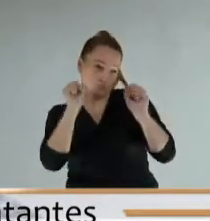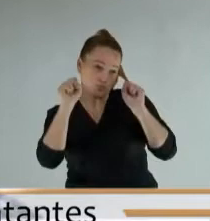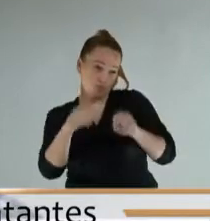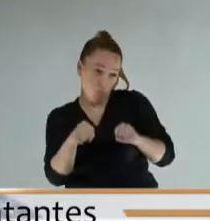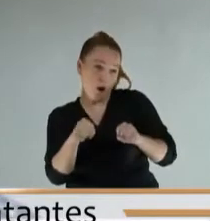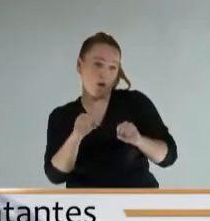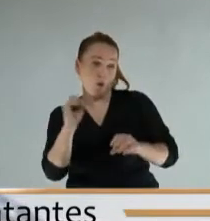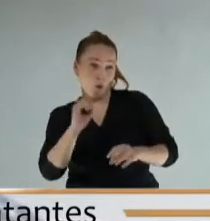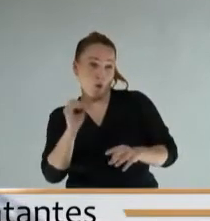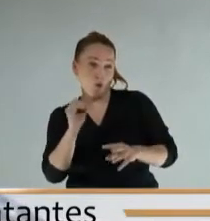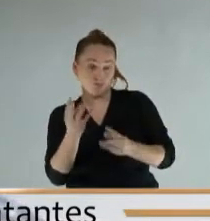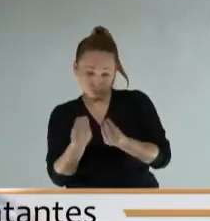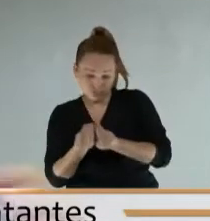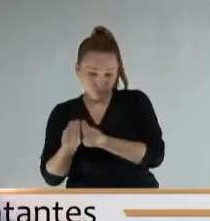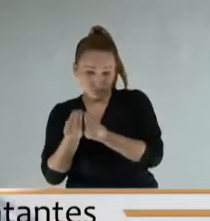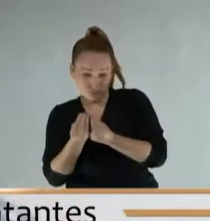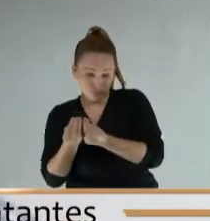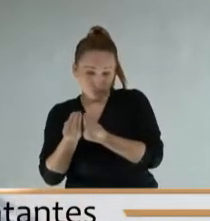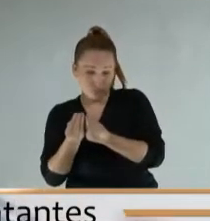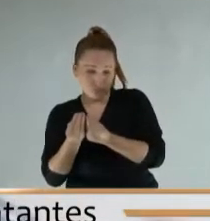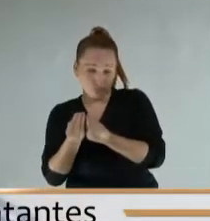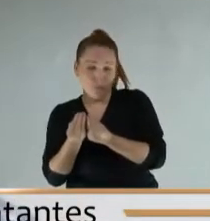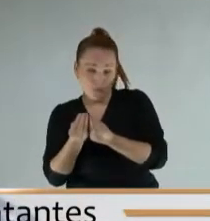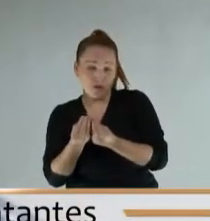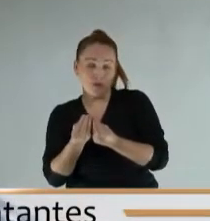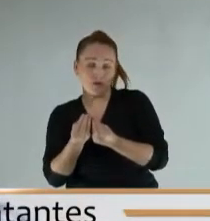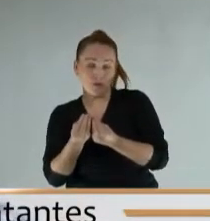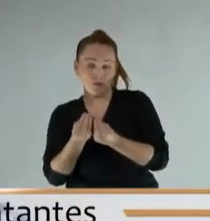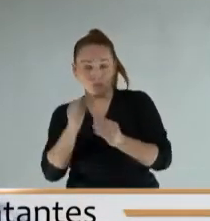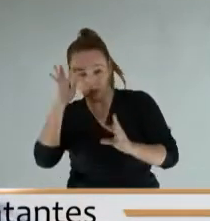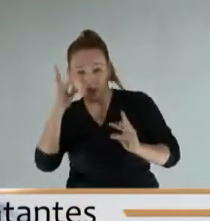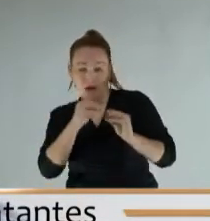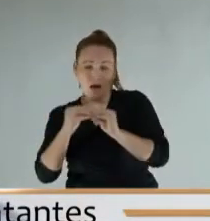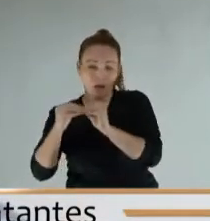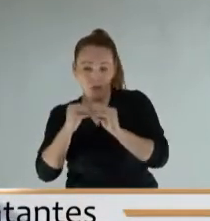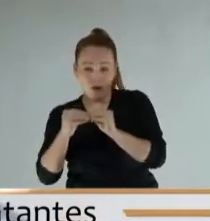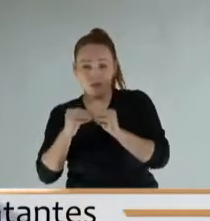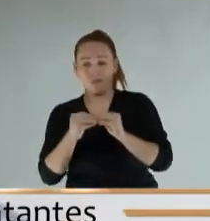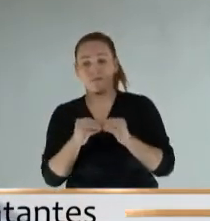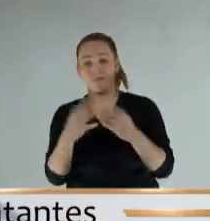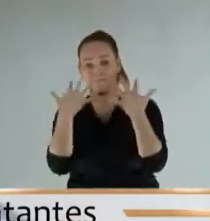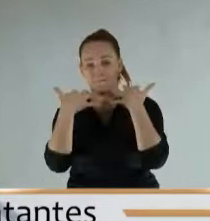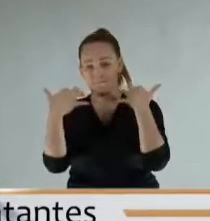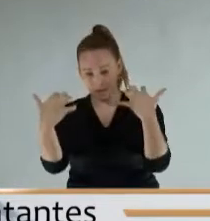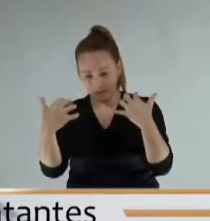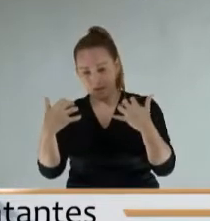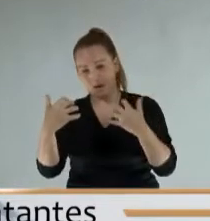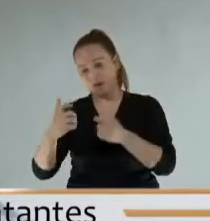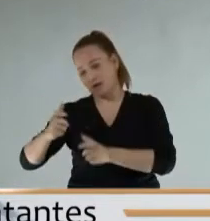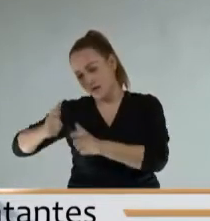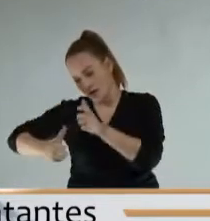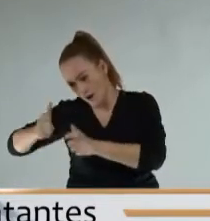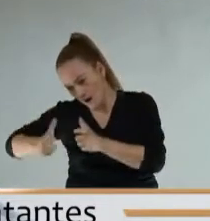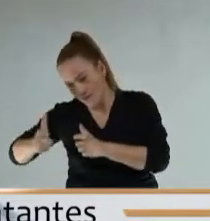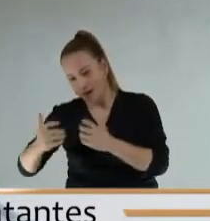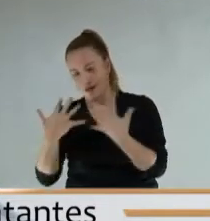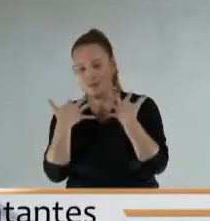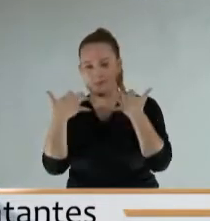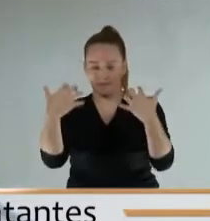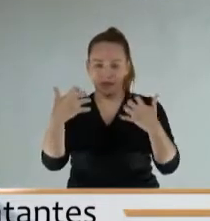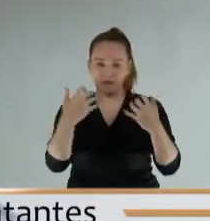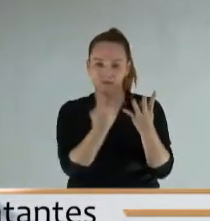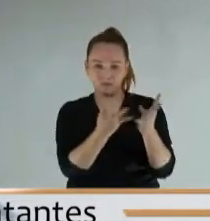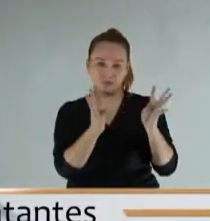o le permite a los conciliadores arreglar y proponerle a la plenaria de la Cámara y a la plenaria del Senado el Senado